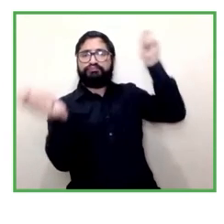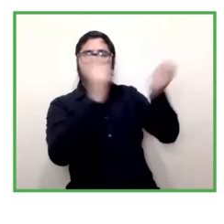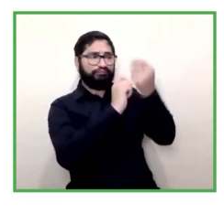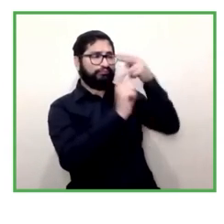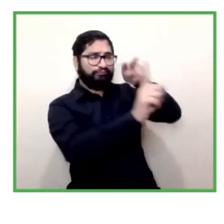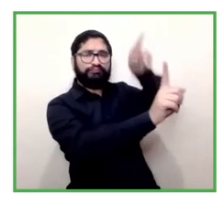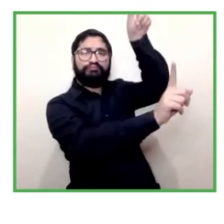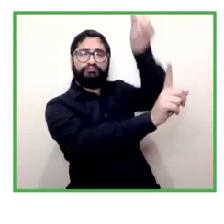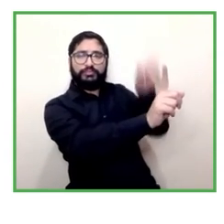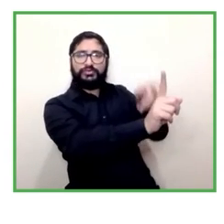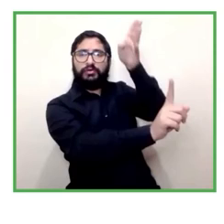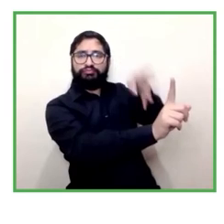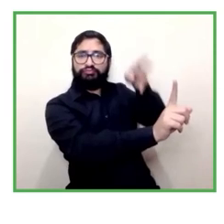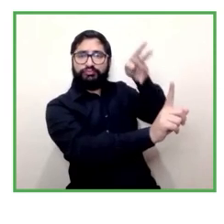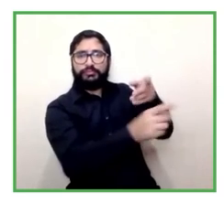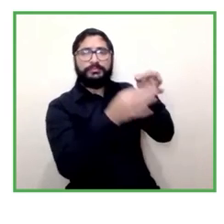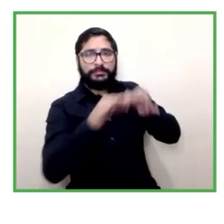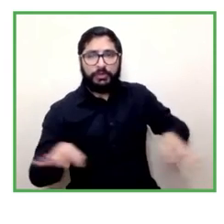que podríamos